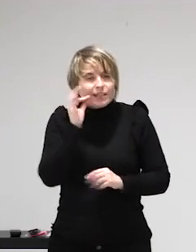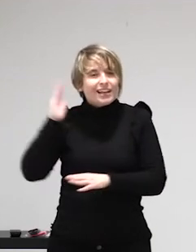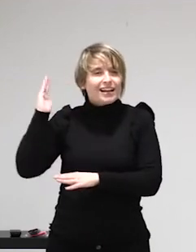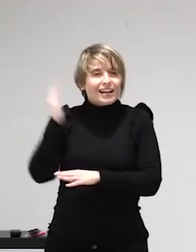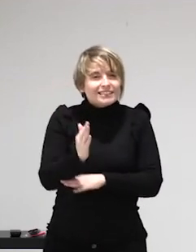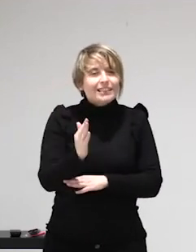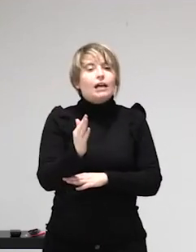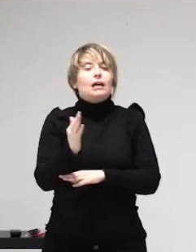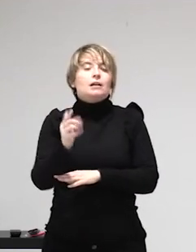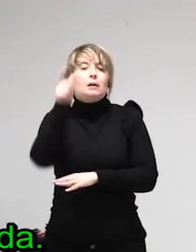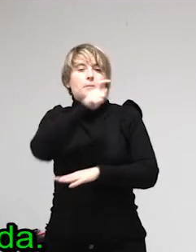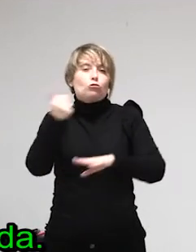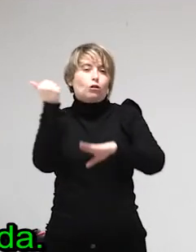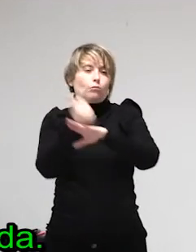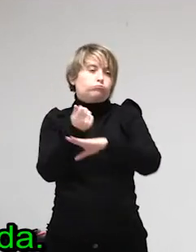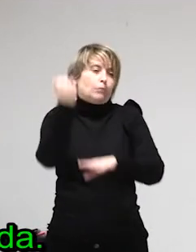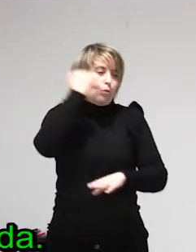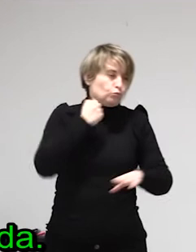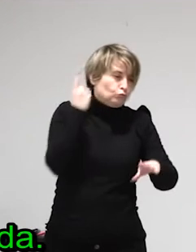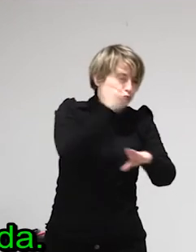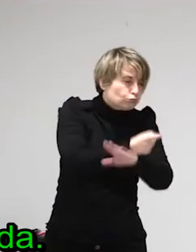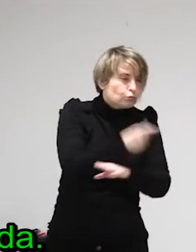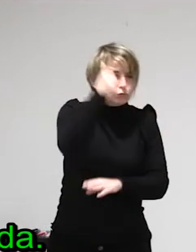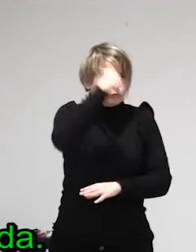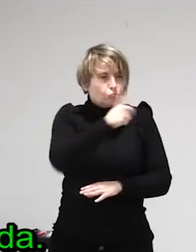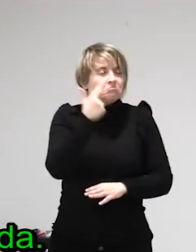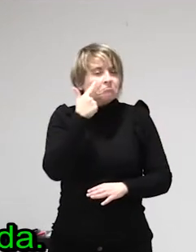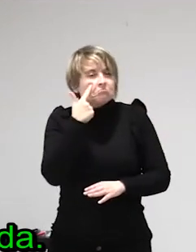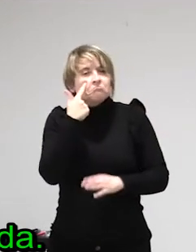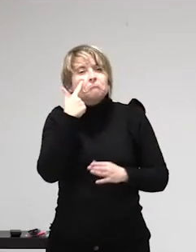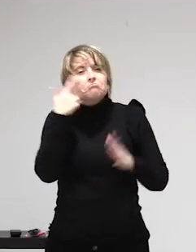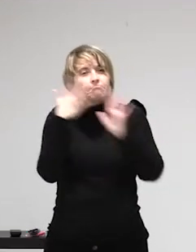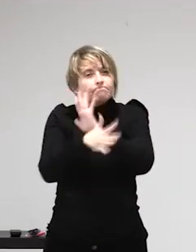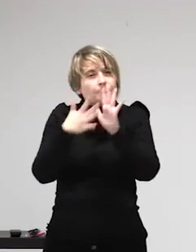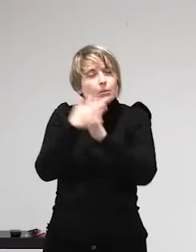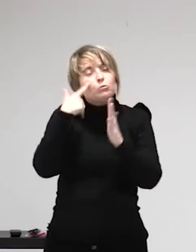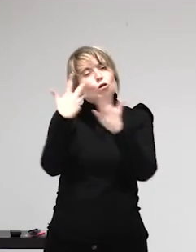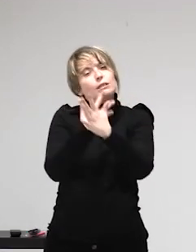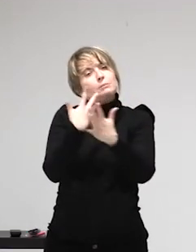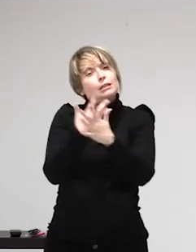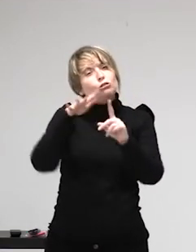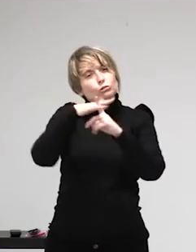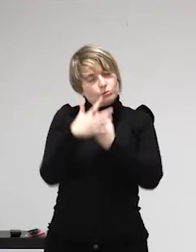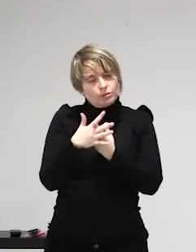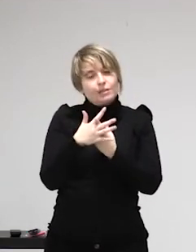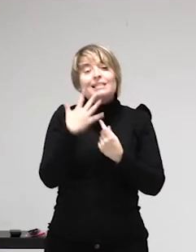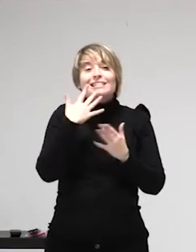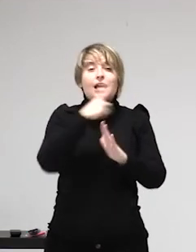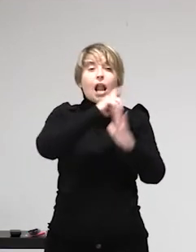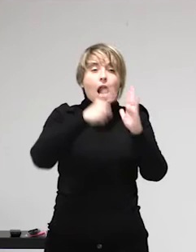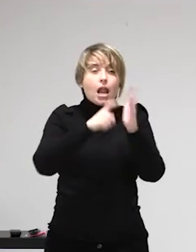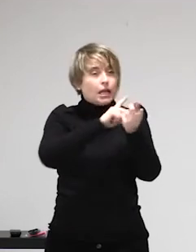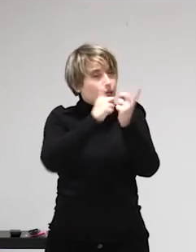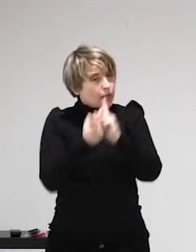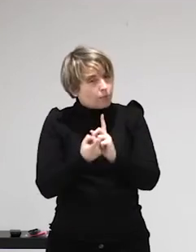una ley abolicionista O sea vemos la doble cara de la jugada Y bueno modelo pro derechos se aplicó un